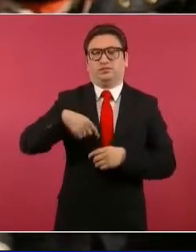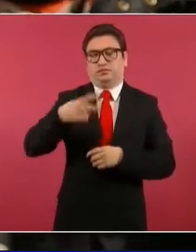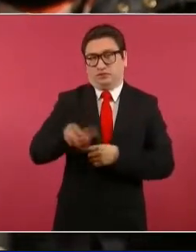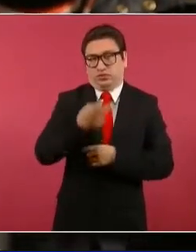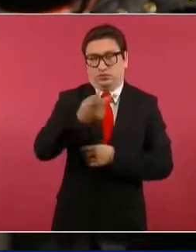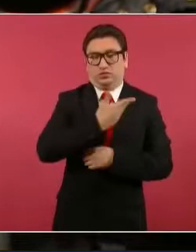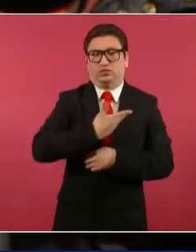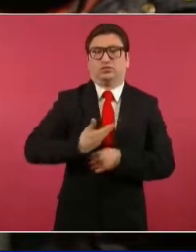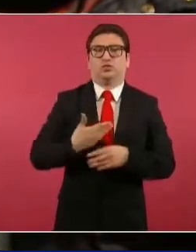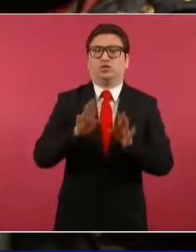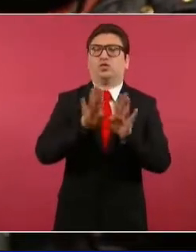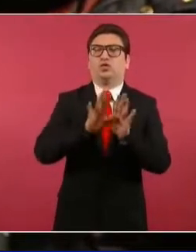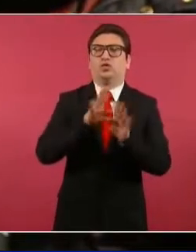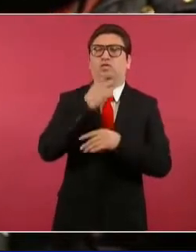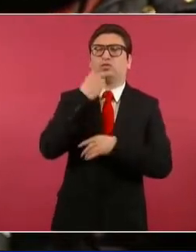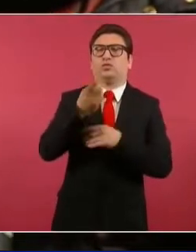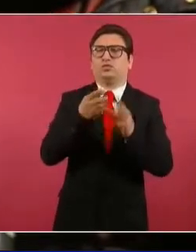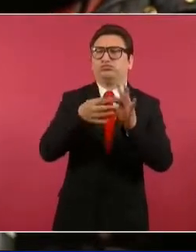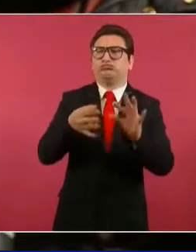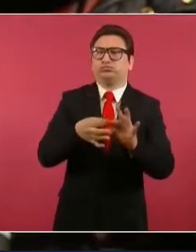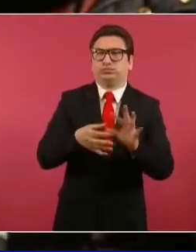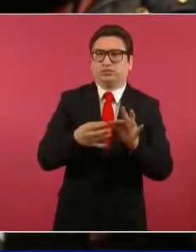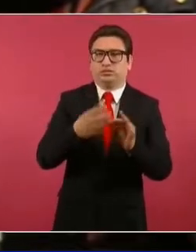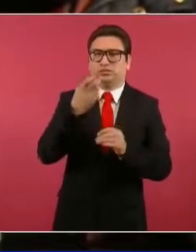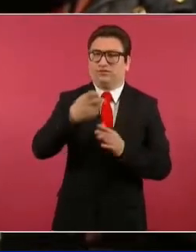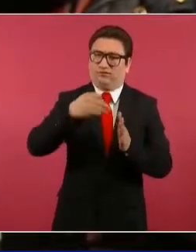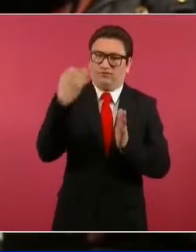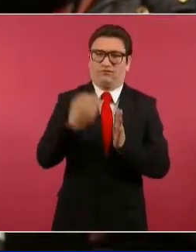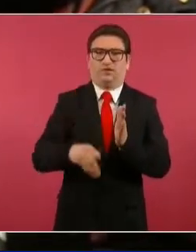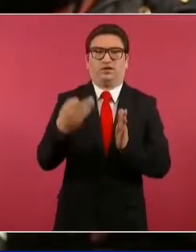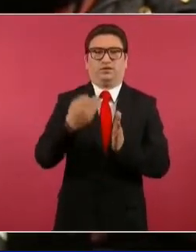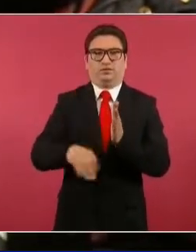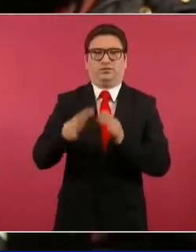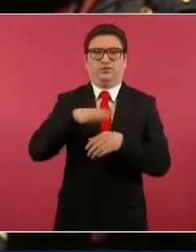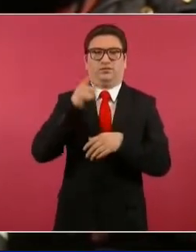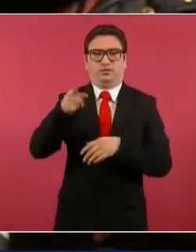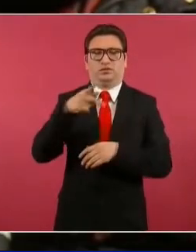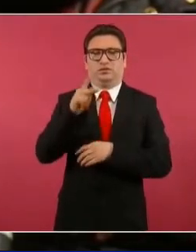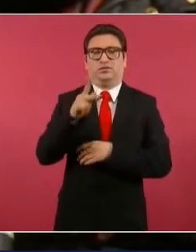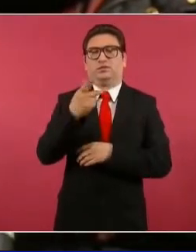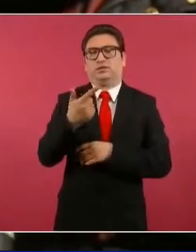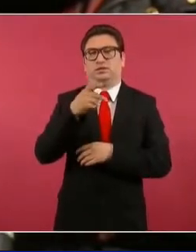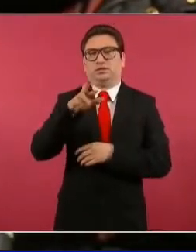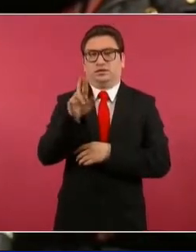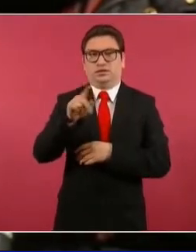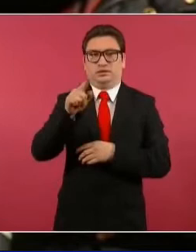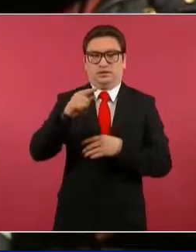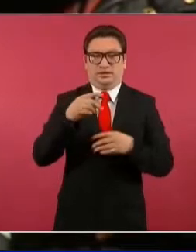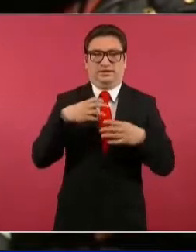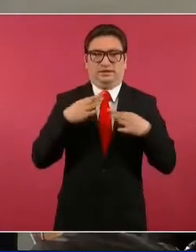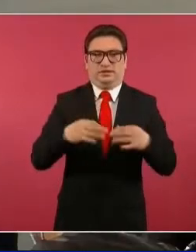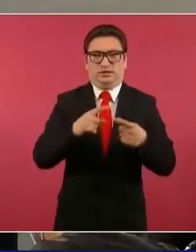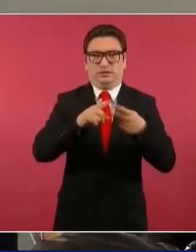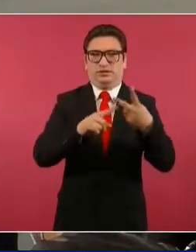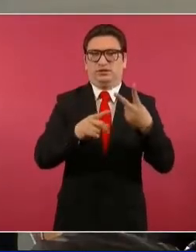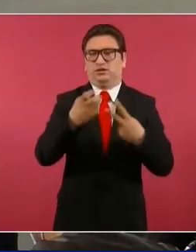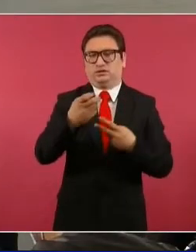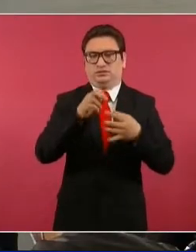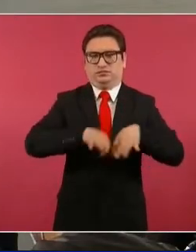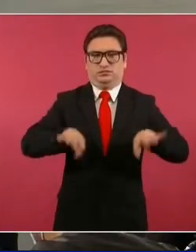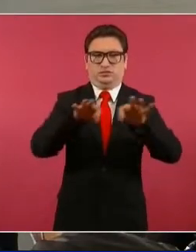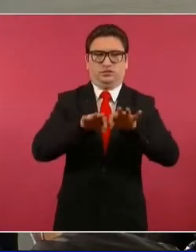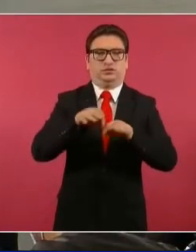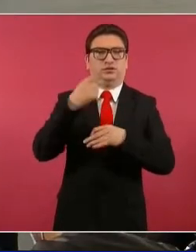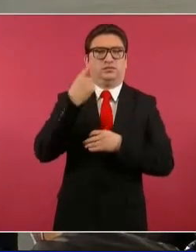justificar o cómo se explica esta falta por parte de la FGR de crear estas dos herramientas clave